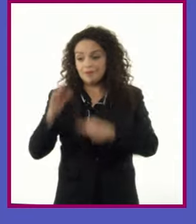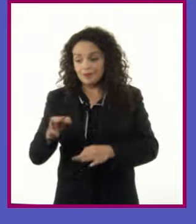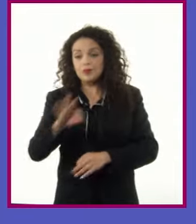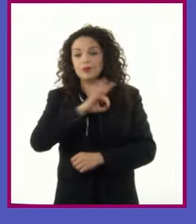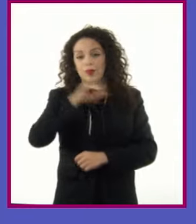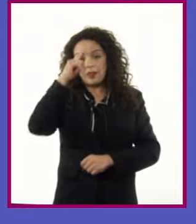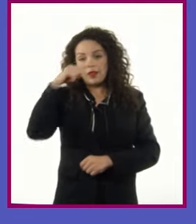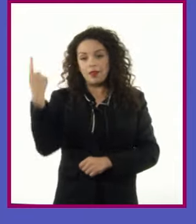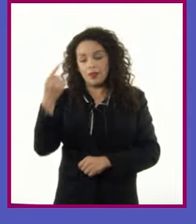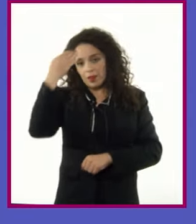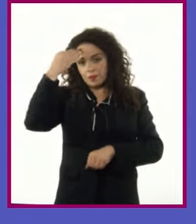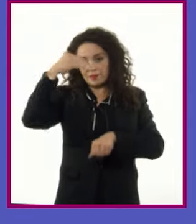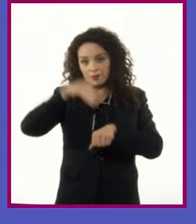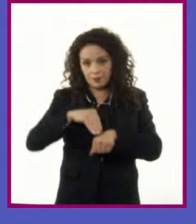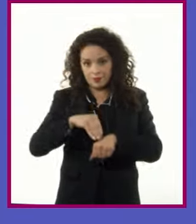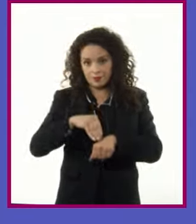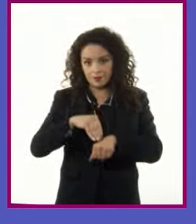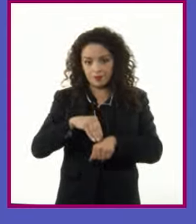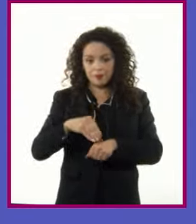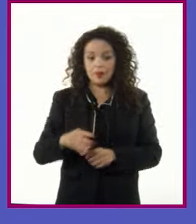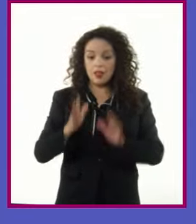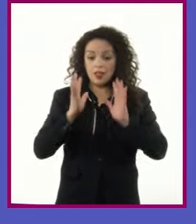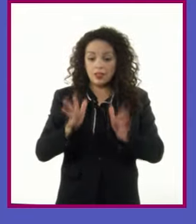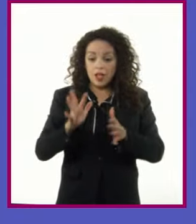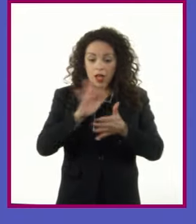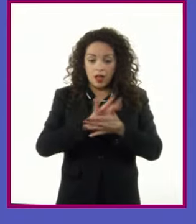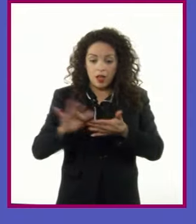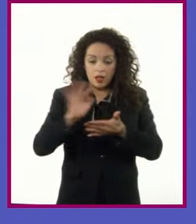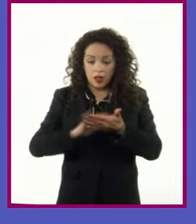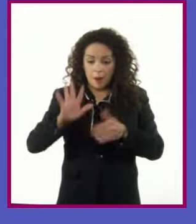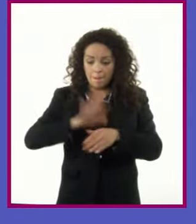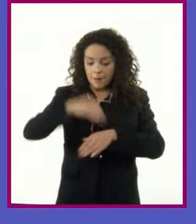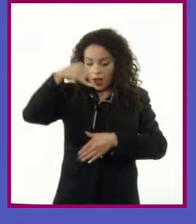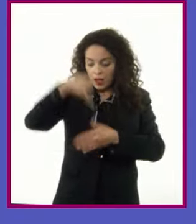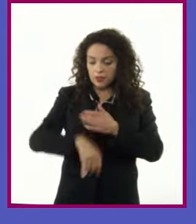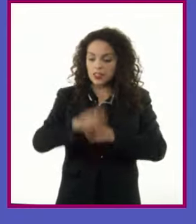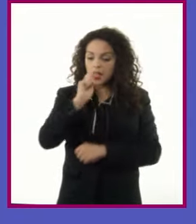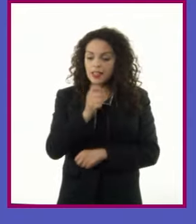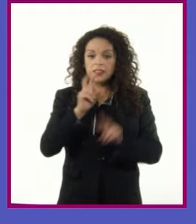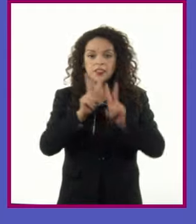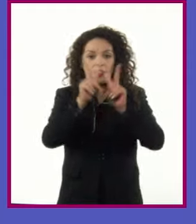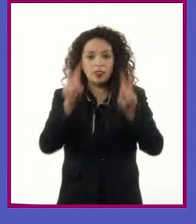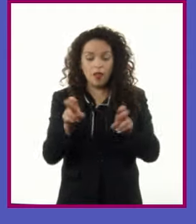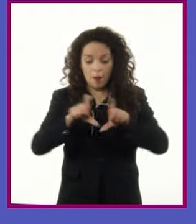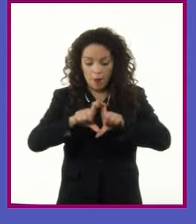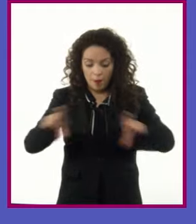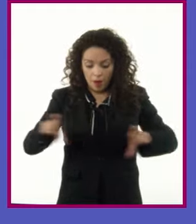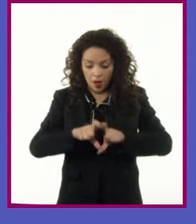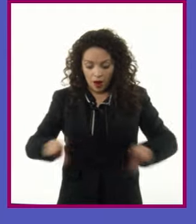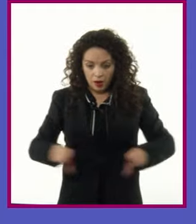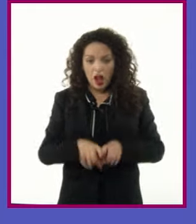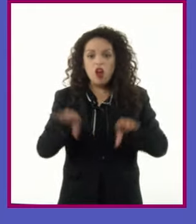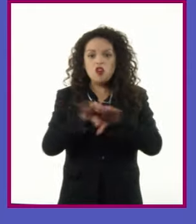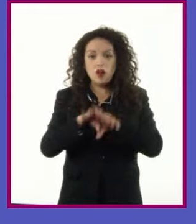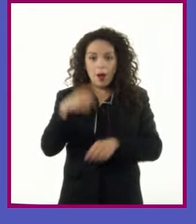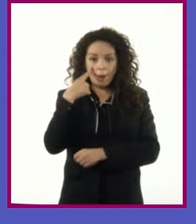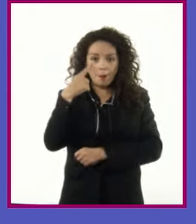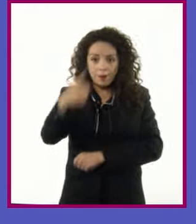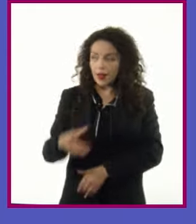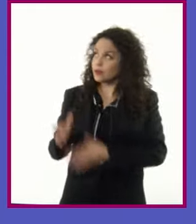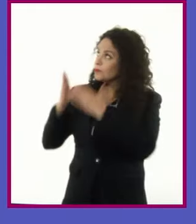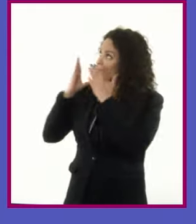a la introducción Una vez que leímos a profundidad el tema Los párrafos quedarían así Nopal